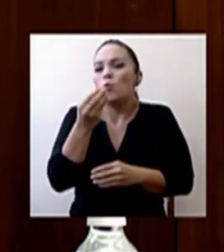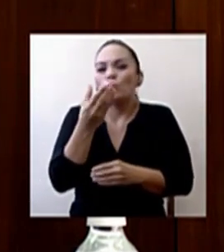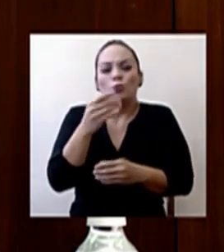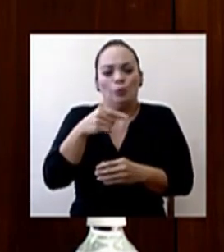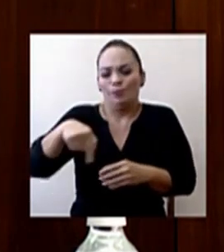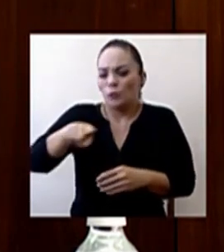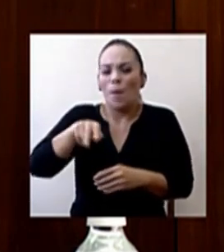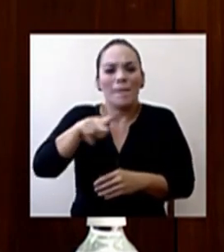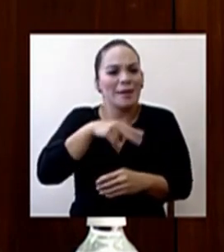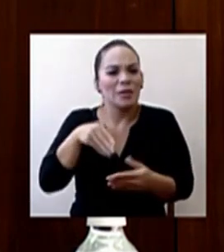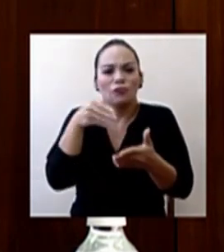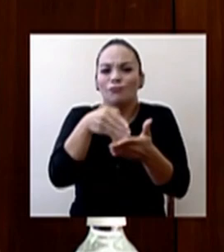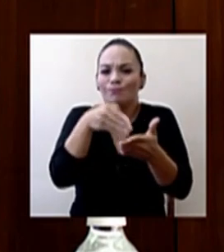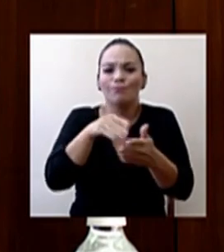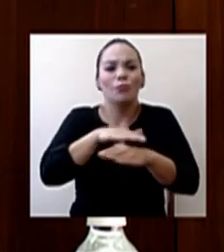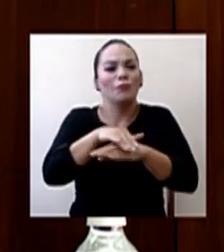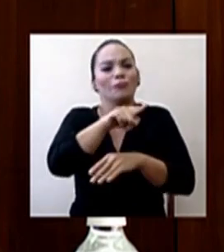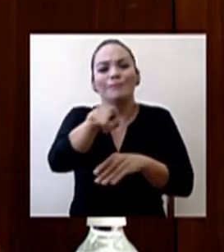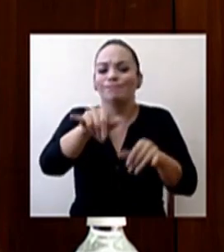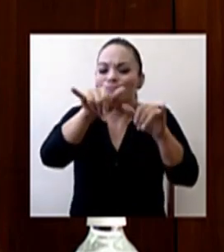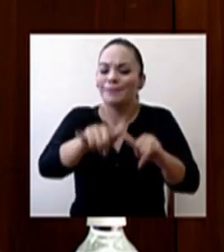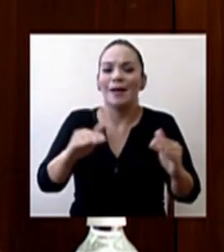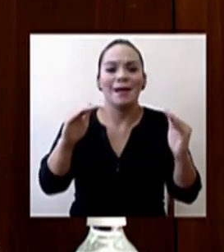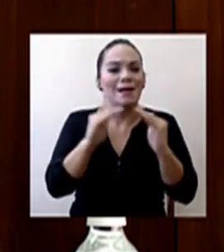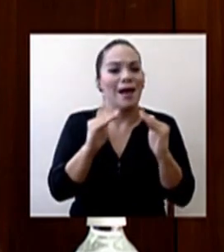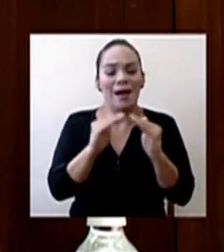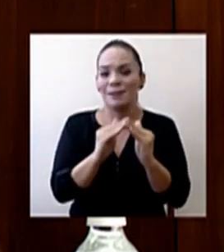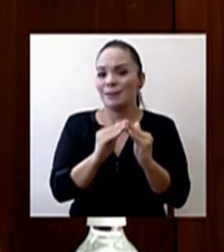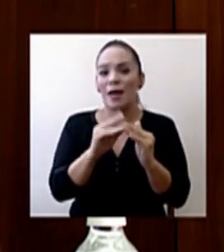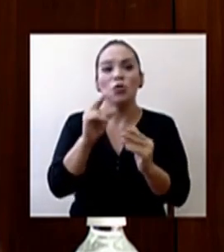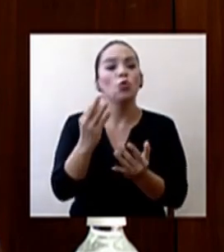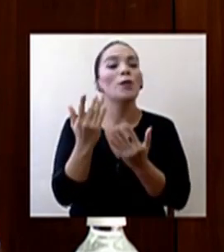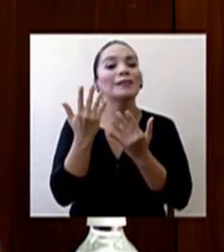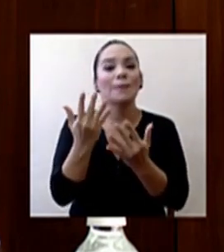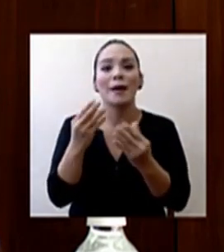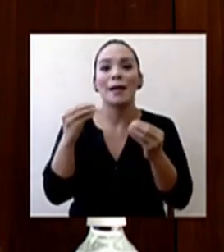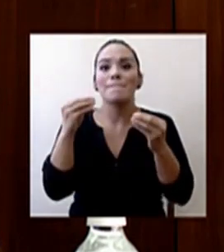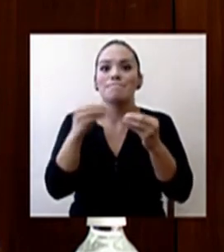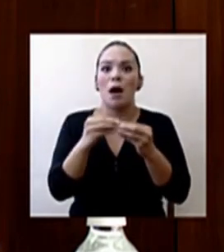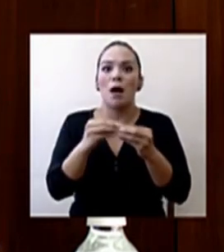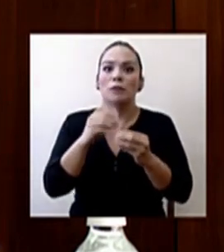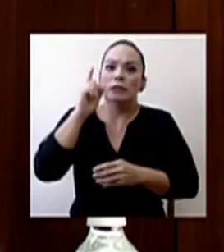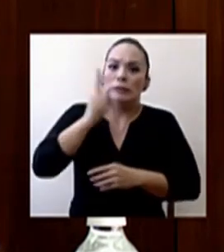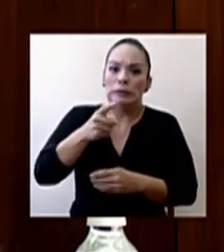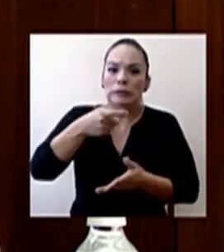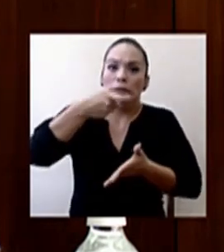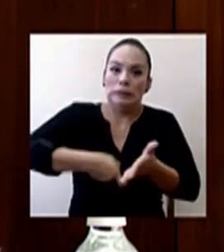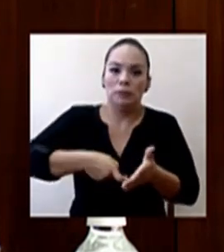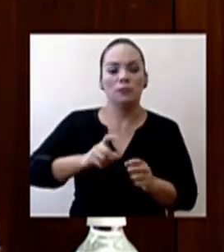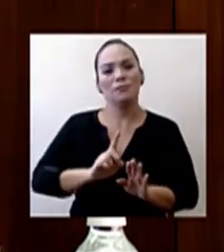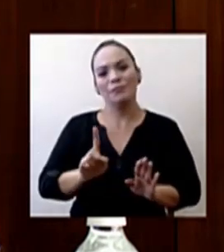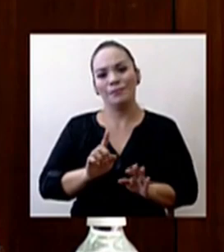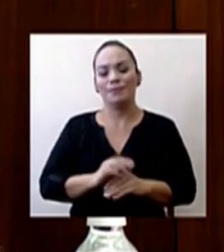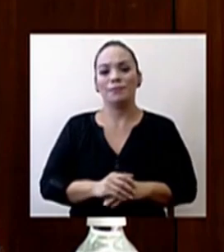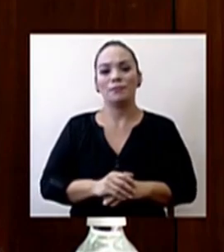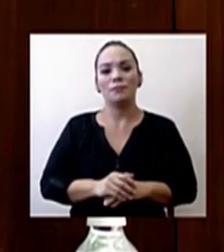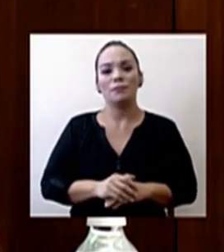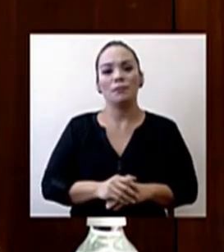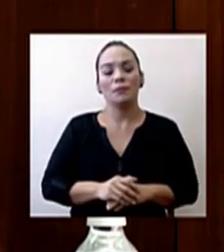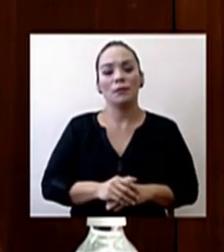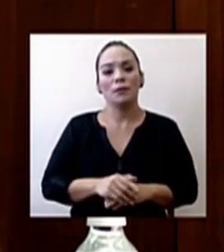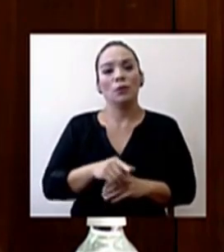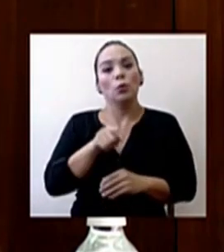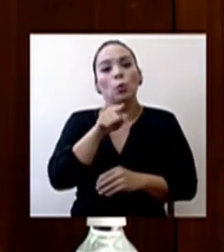Tenemos que quedarnos en casa. No esperen la directriz más estricta del día siguiente. Haga su